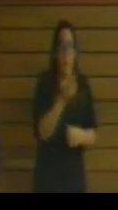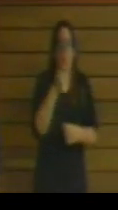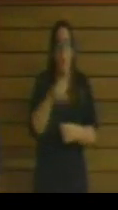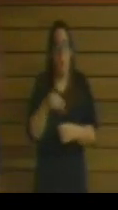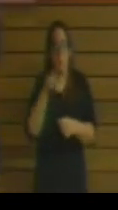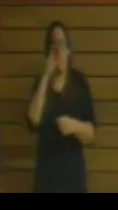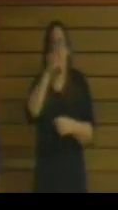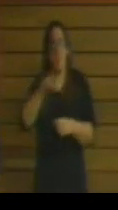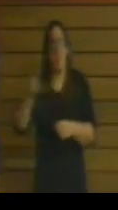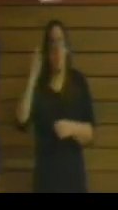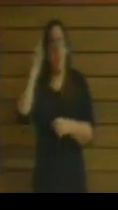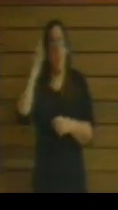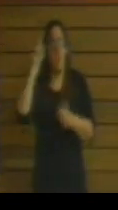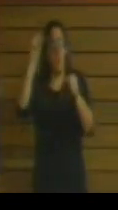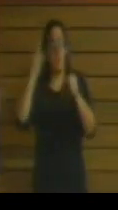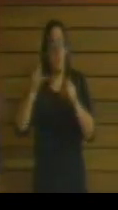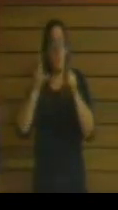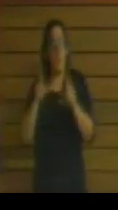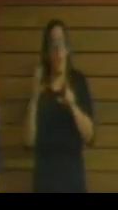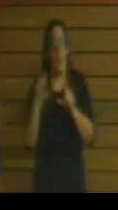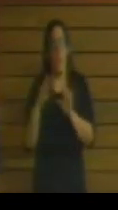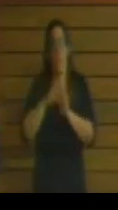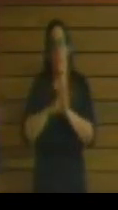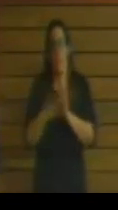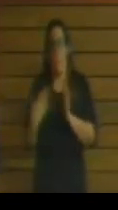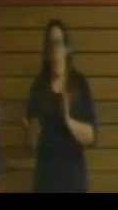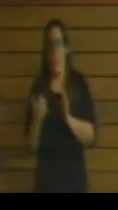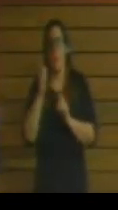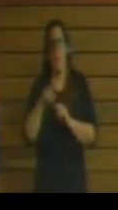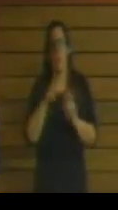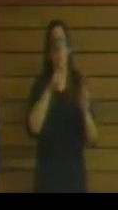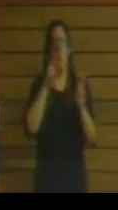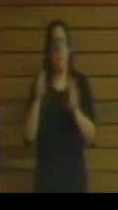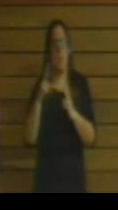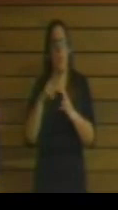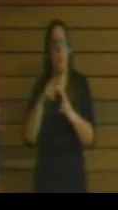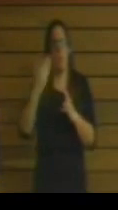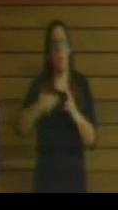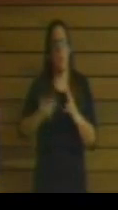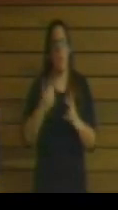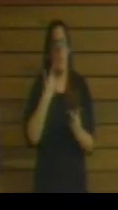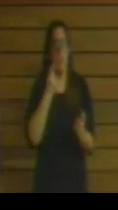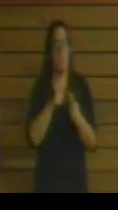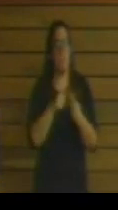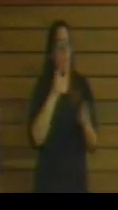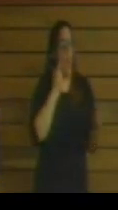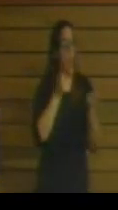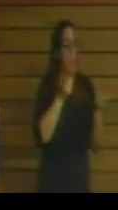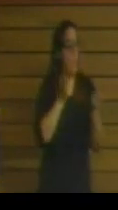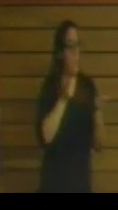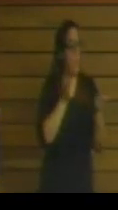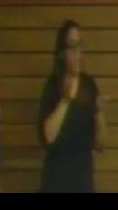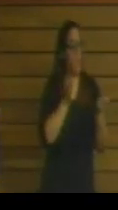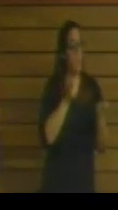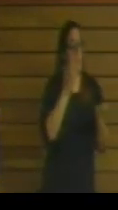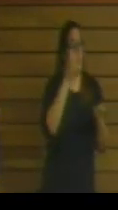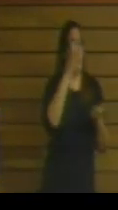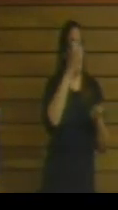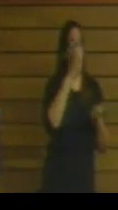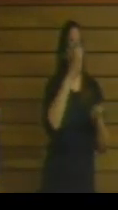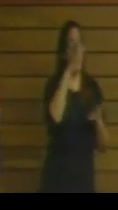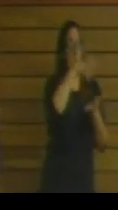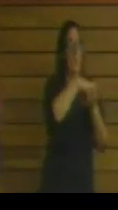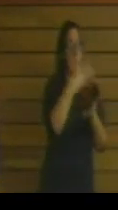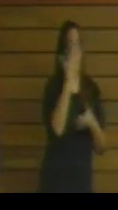profesorado, y también dos cuestiones fundamentales y que no se han comentado aquí. La coordinación entre las escuelas municipales de